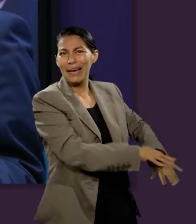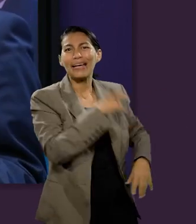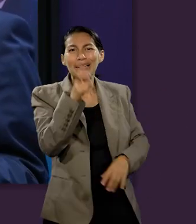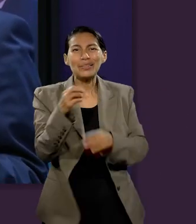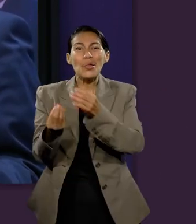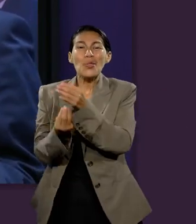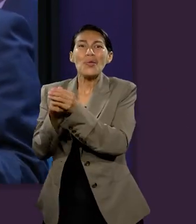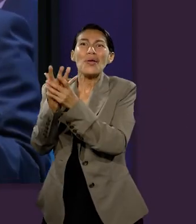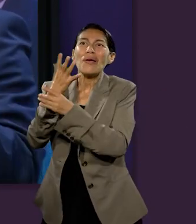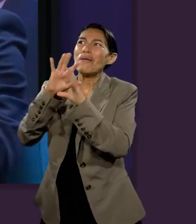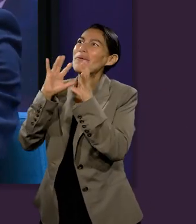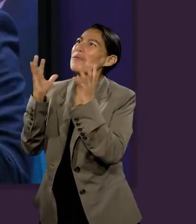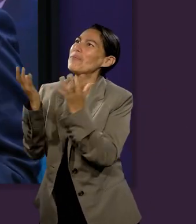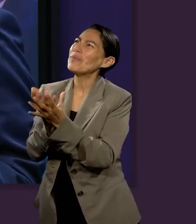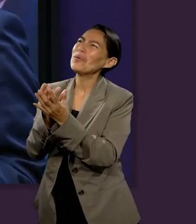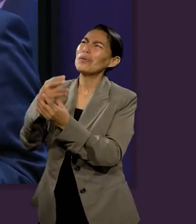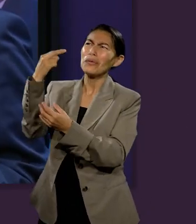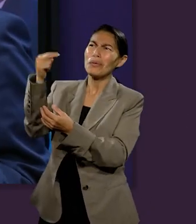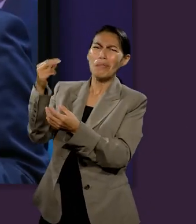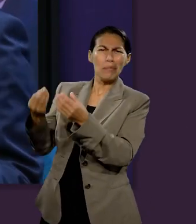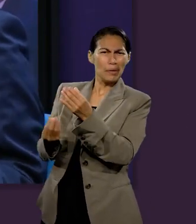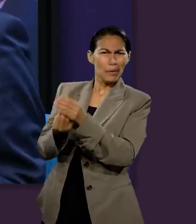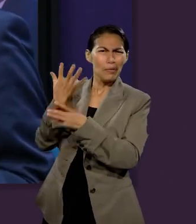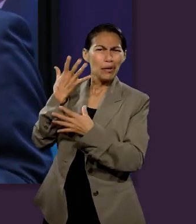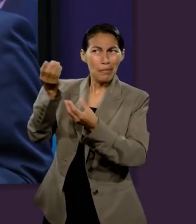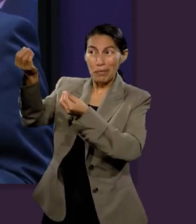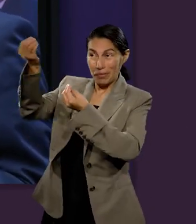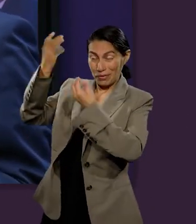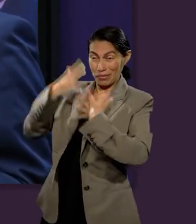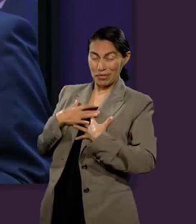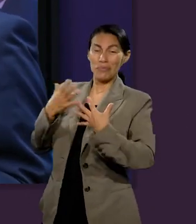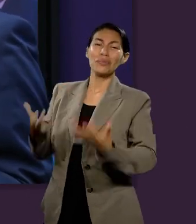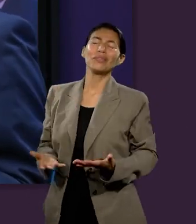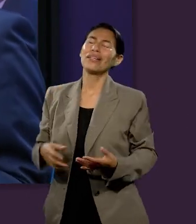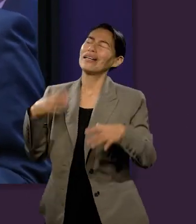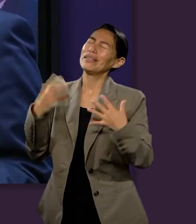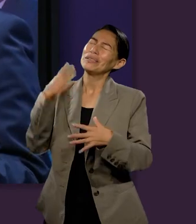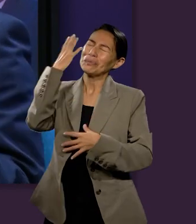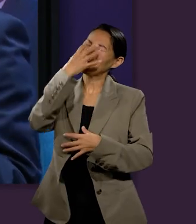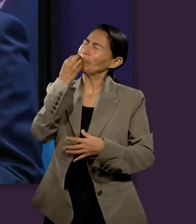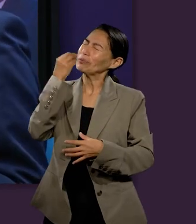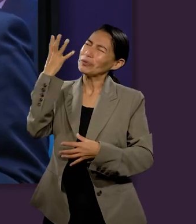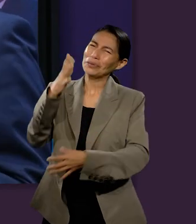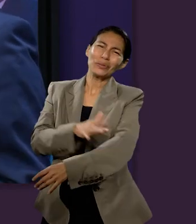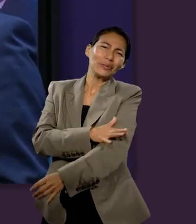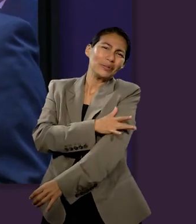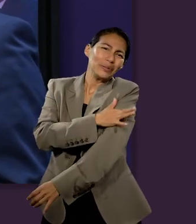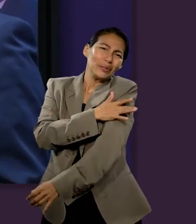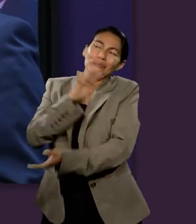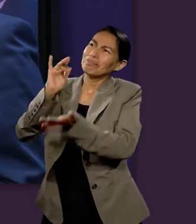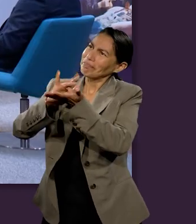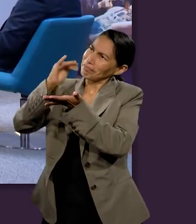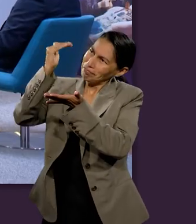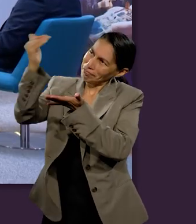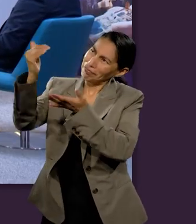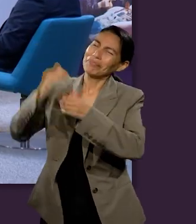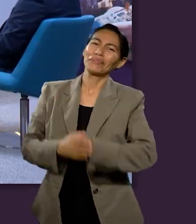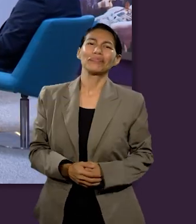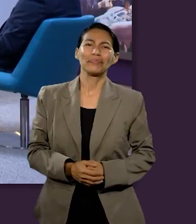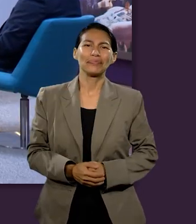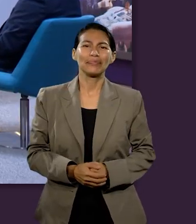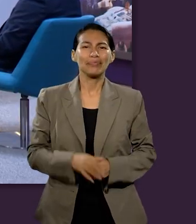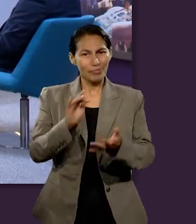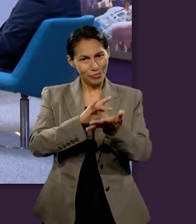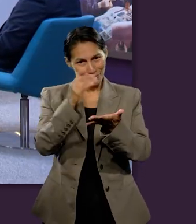nuevo mundo de un nuevo nombre que lo esperamos por parte de Dios y estoy muy agradecido por eso con Dios